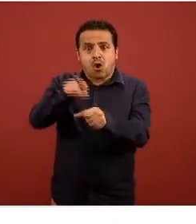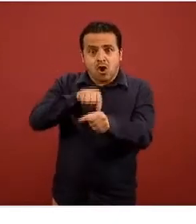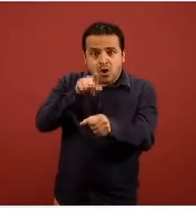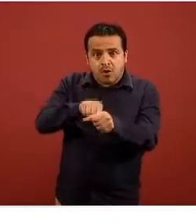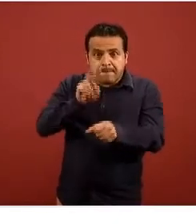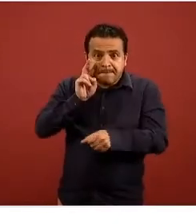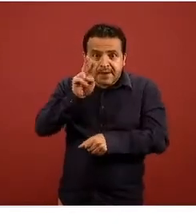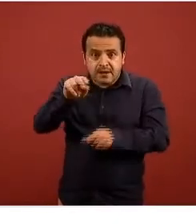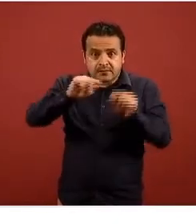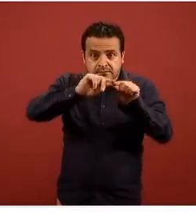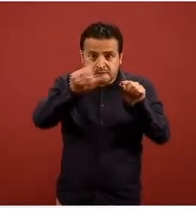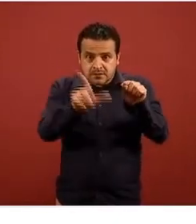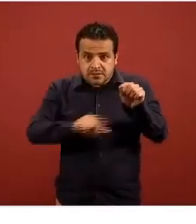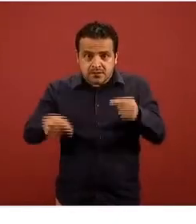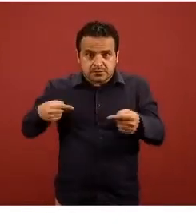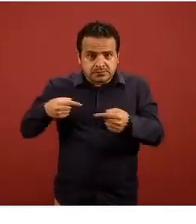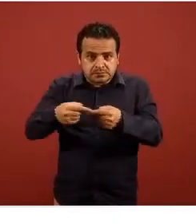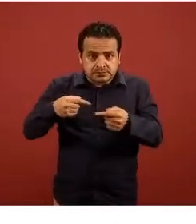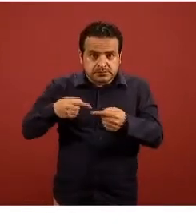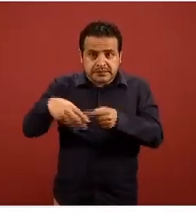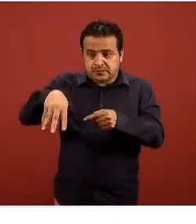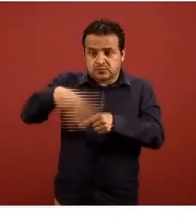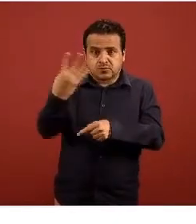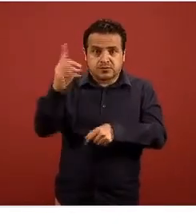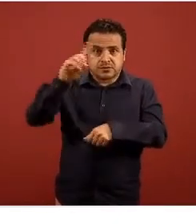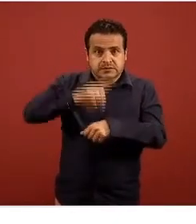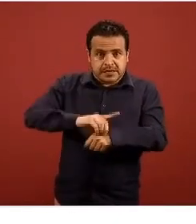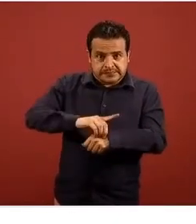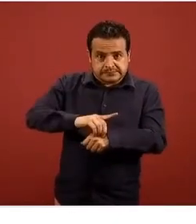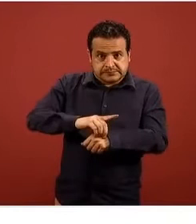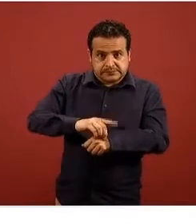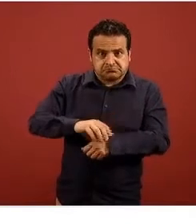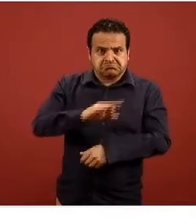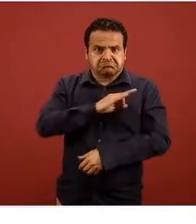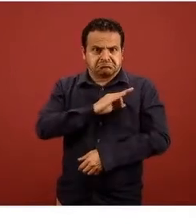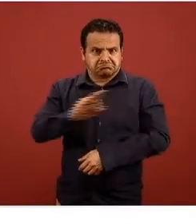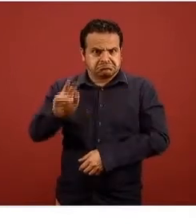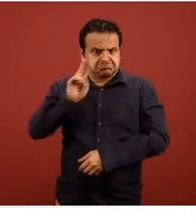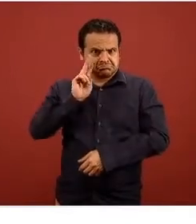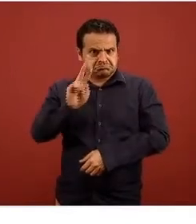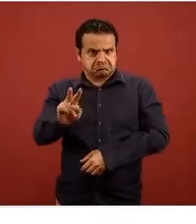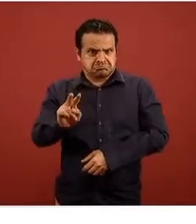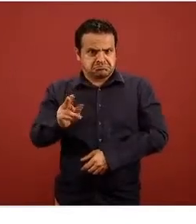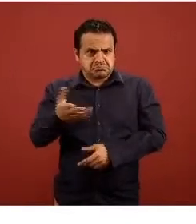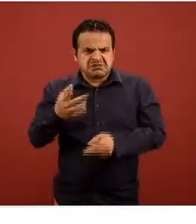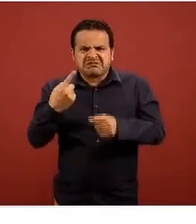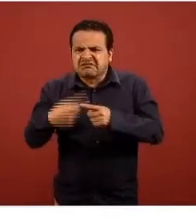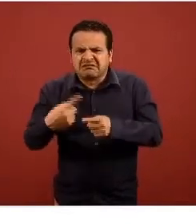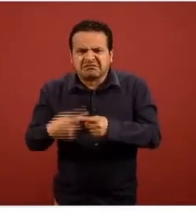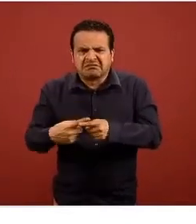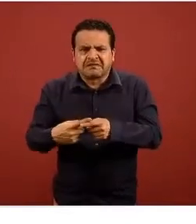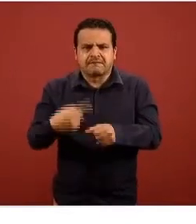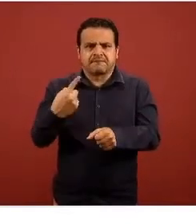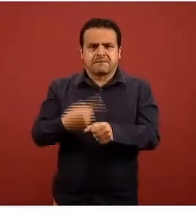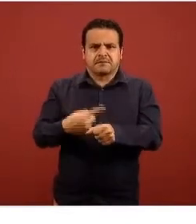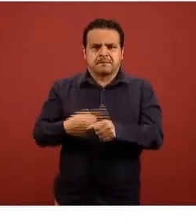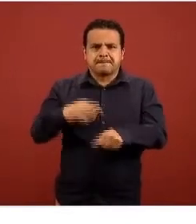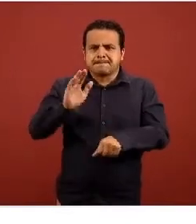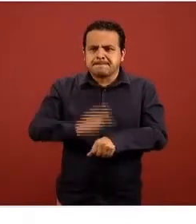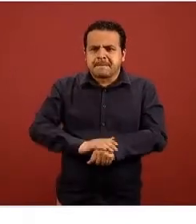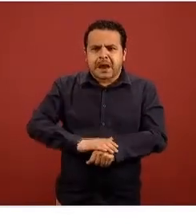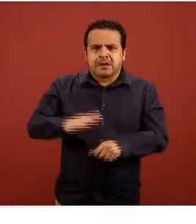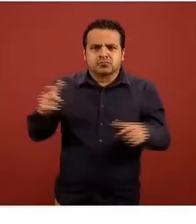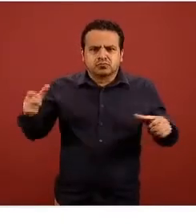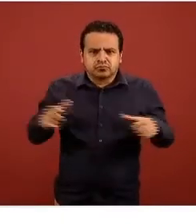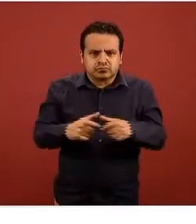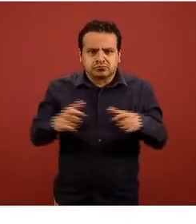a los últimos 14 días para poder enfocarnos sobre lo más activo de la epidemia y eso también nos devela en un